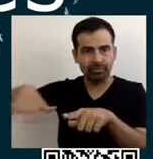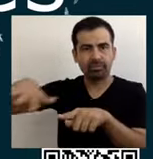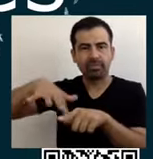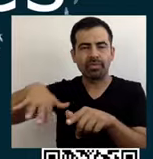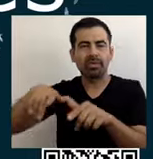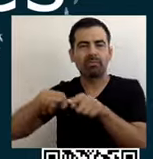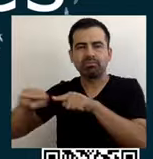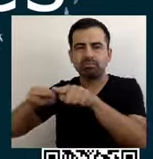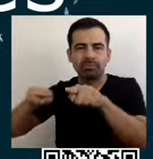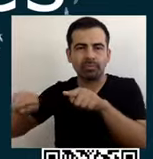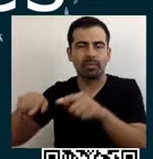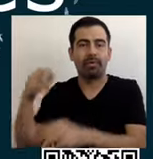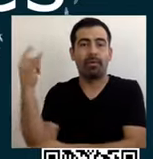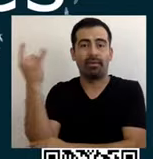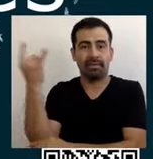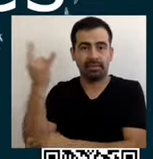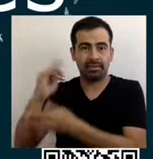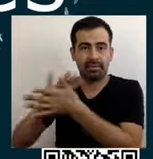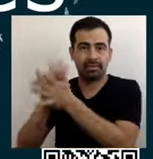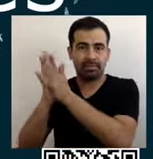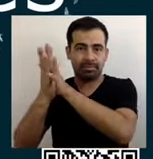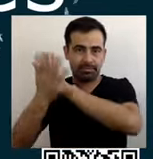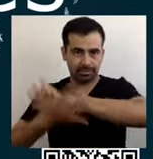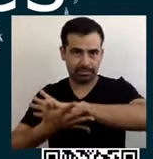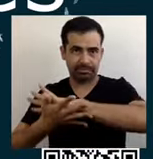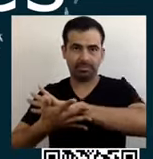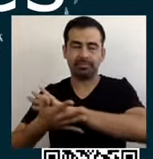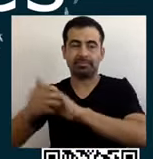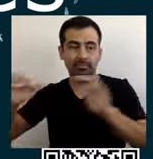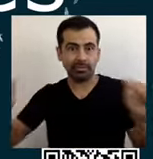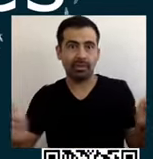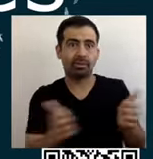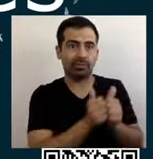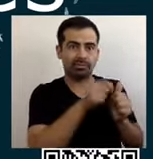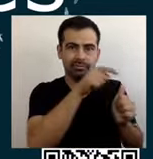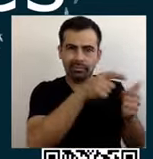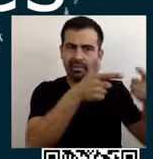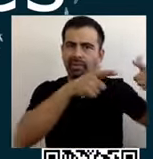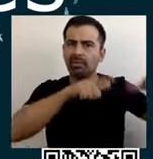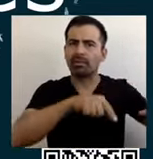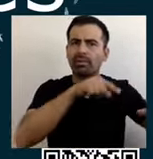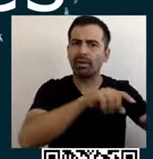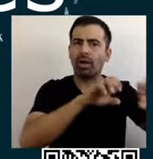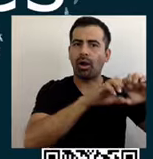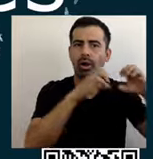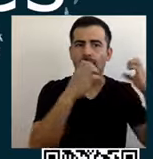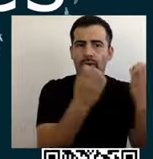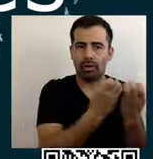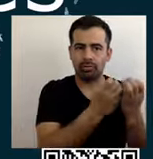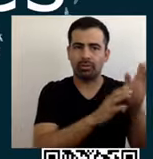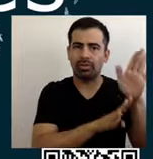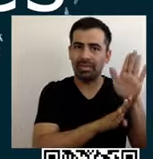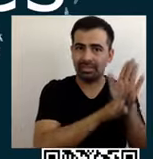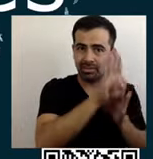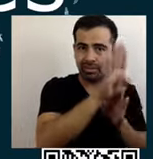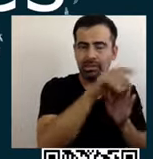en un recuadro, está interpretando en lengua de señas chilena la siguiente información.